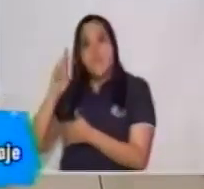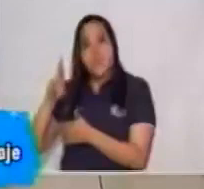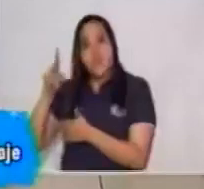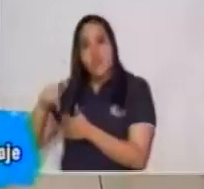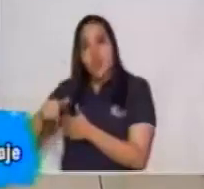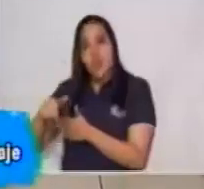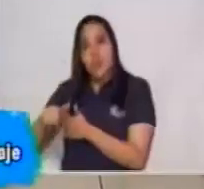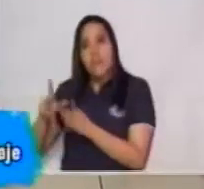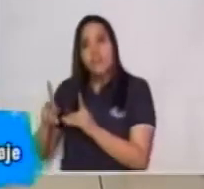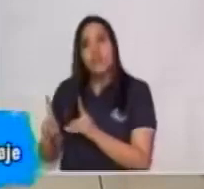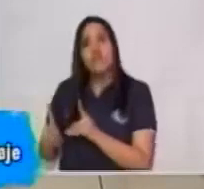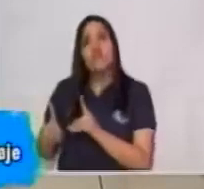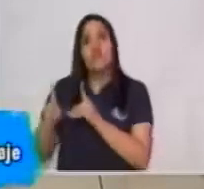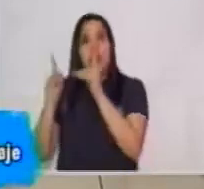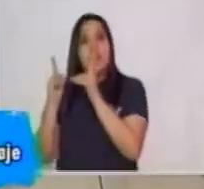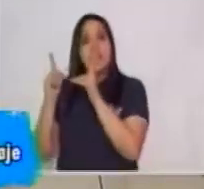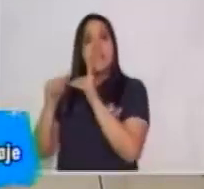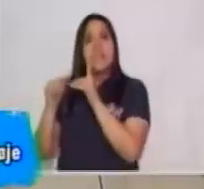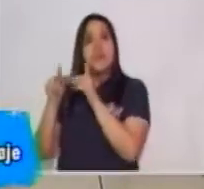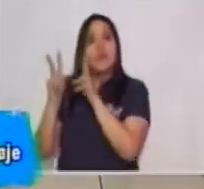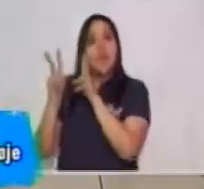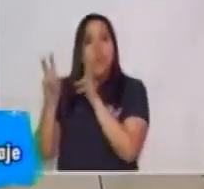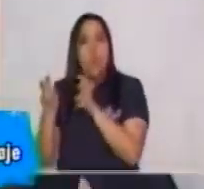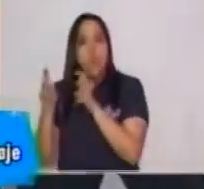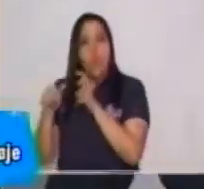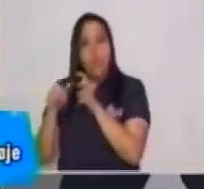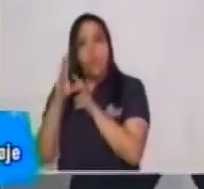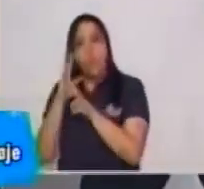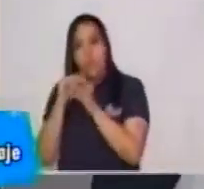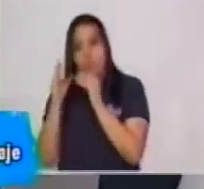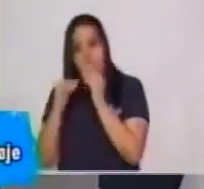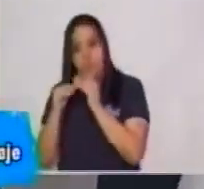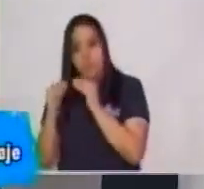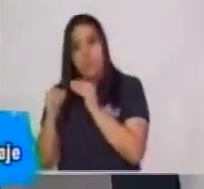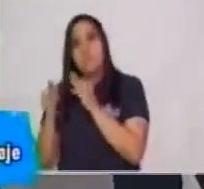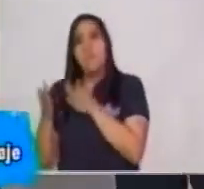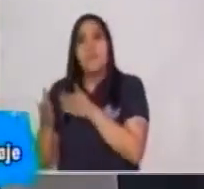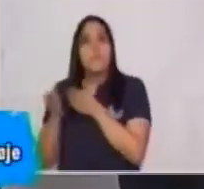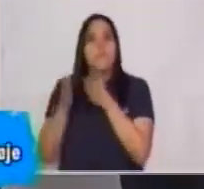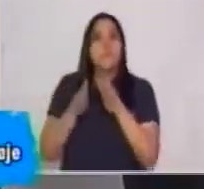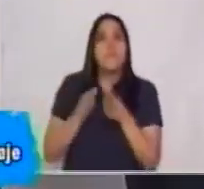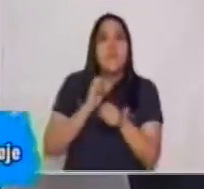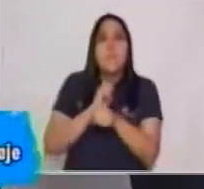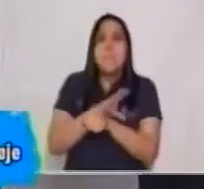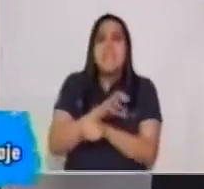el emisor será el periodista. ¿Y cuál crees tú que es el mensaje?